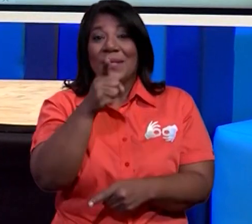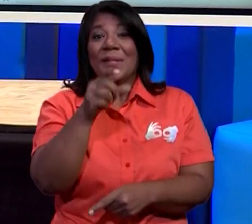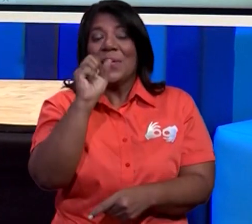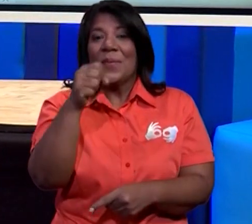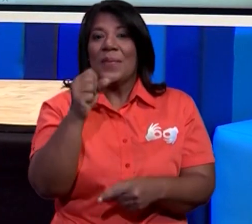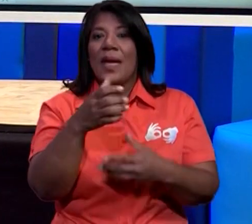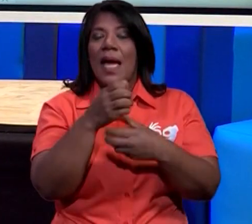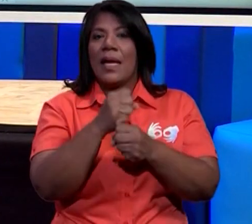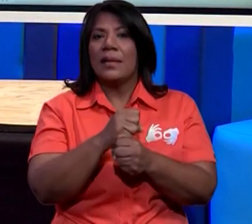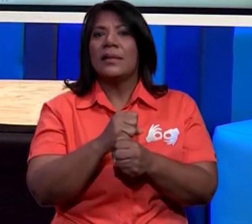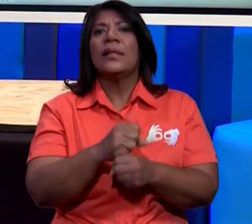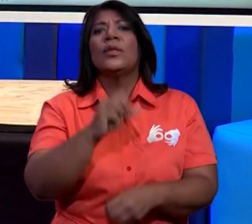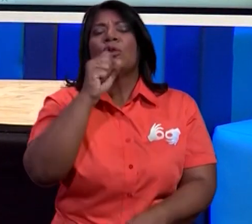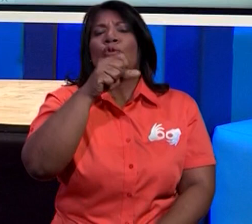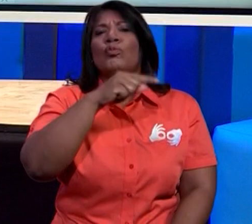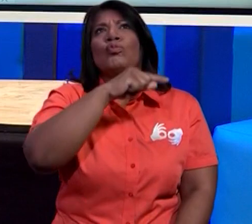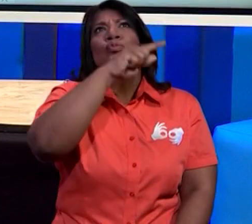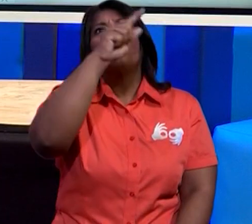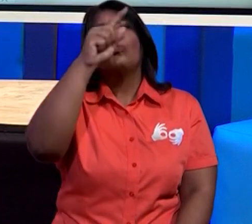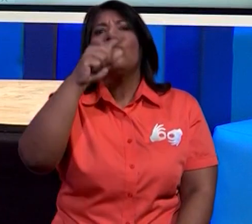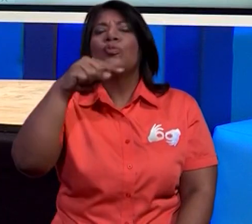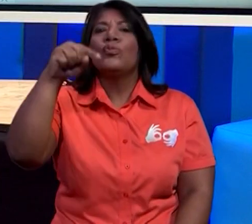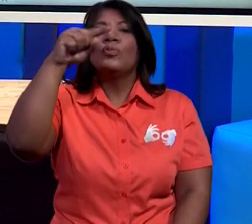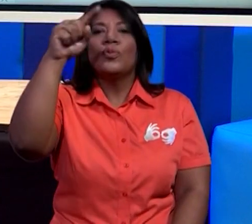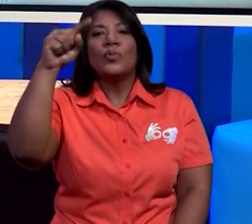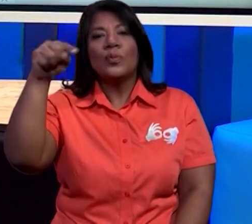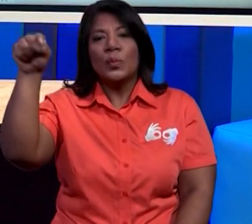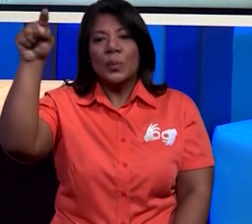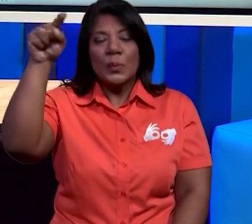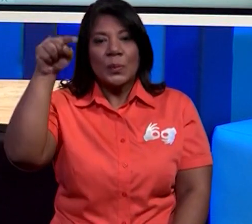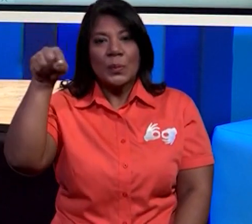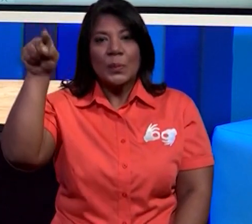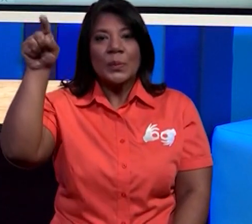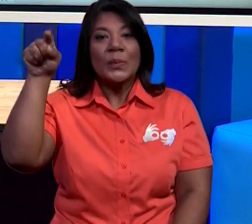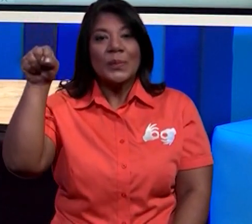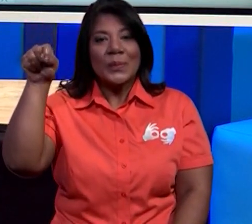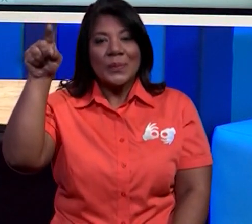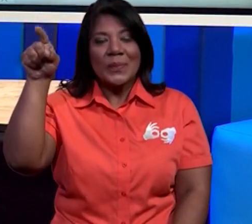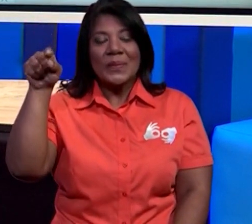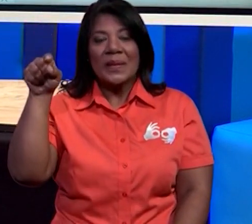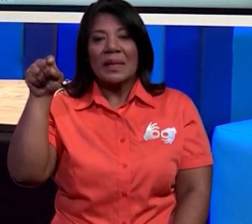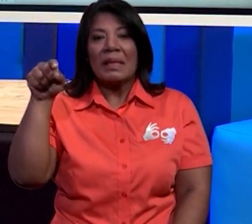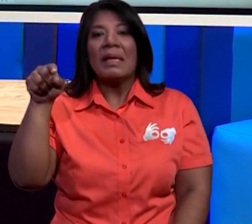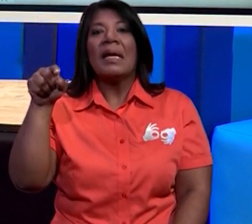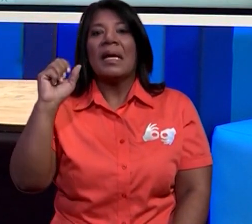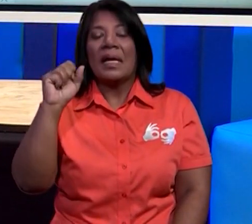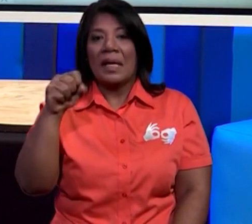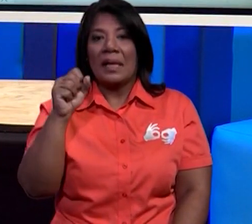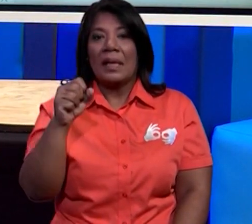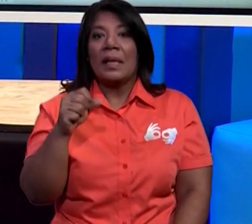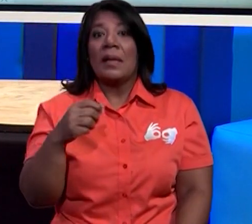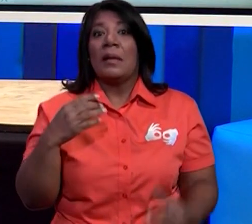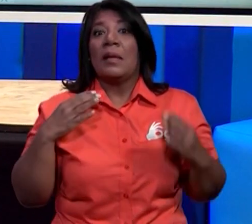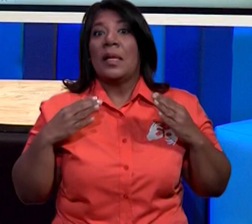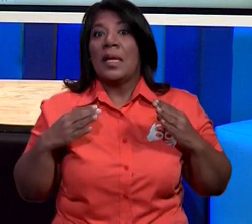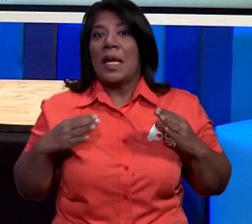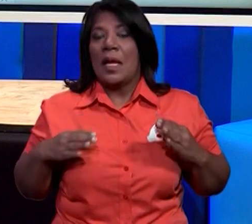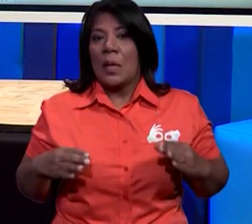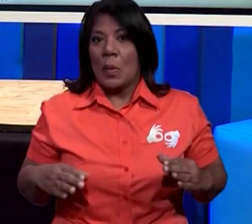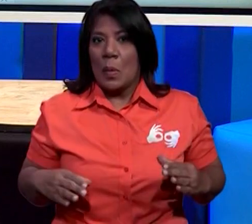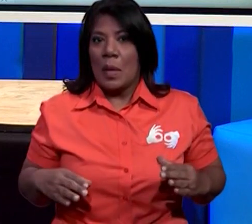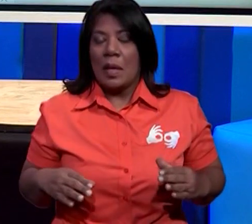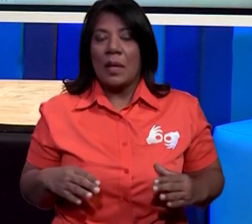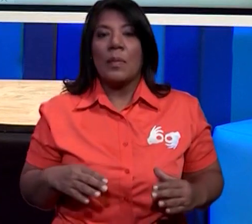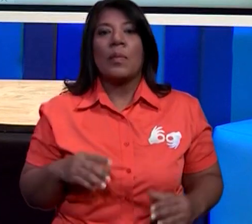en el aire, padre de familia, dibujando en el aire esa palabra con el propio cuerpo, ¿verdad?